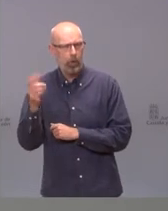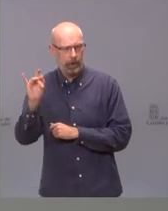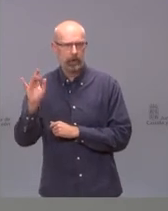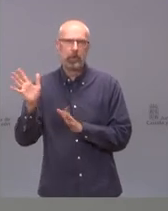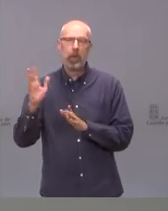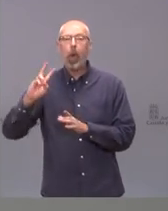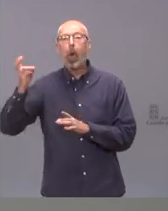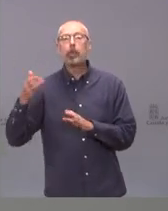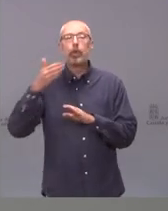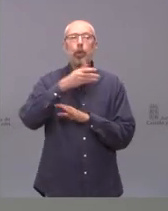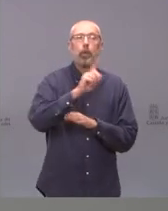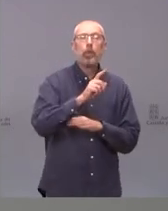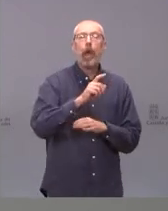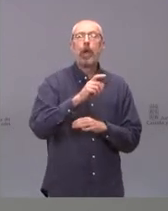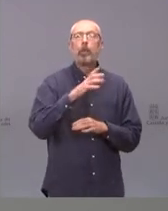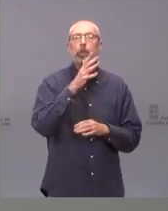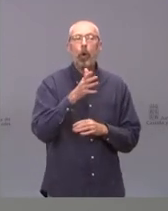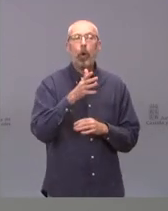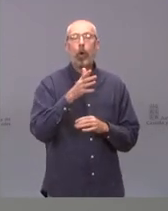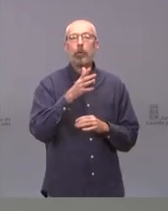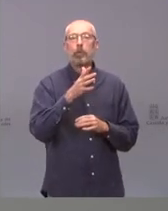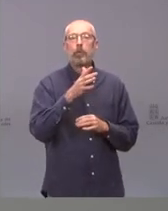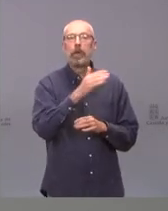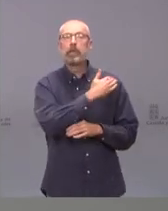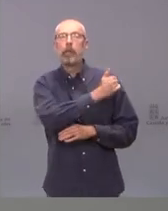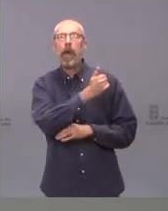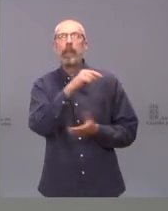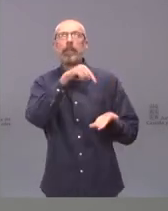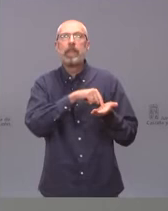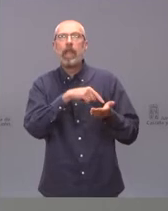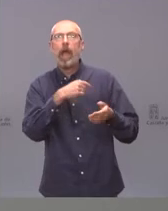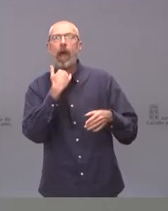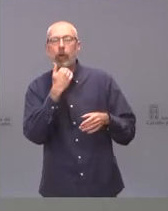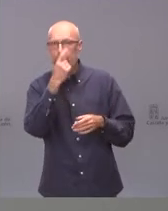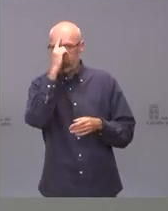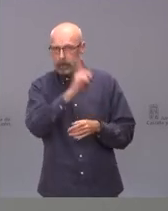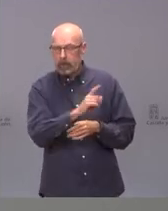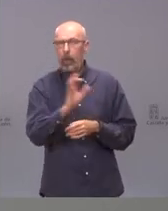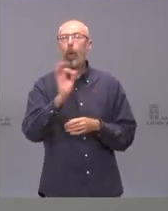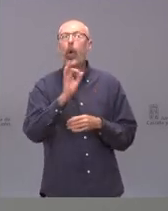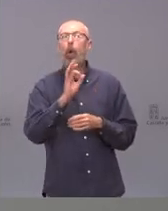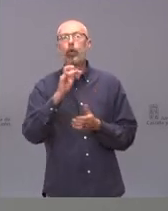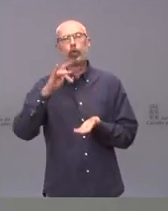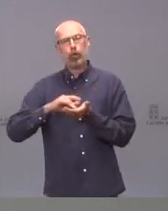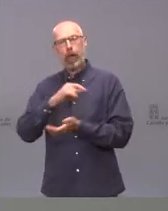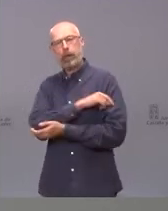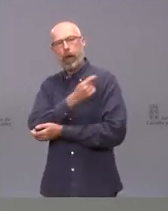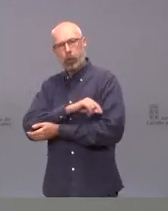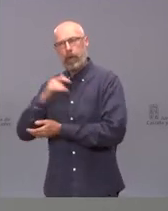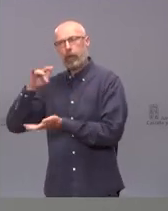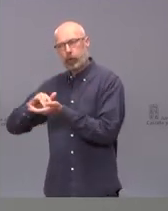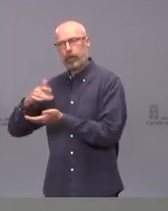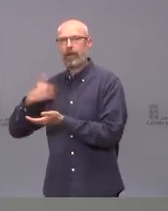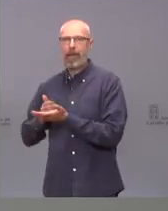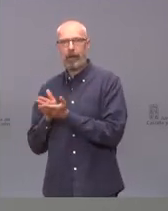no acudir porque no se hayan enterado del llamamiento, otros pueden no acudir porque ya están vacunados y pertenecen a otros grupos de